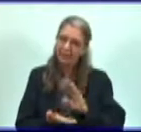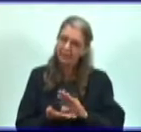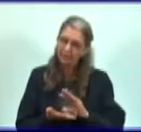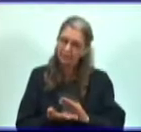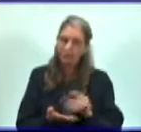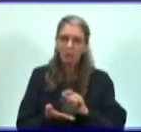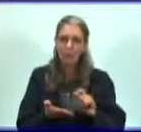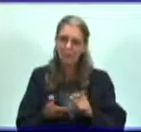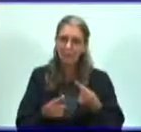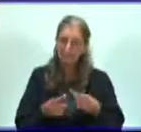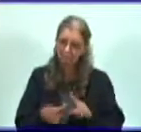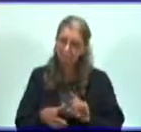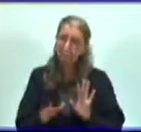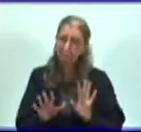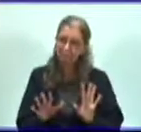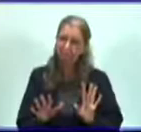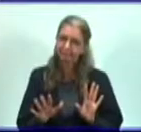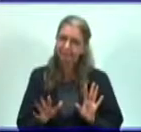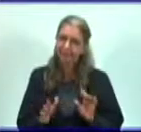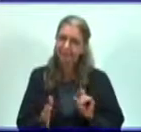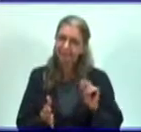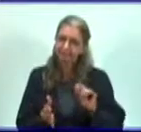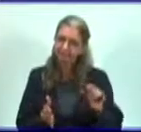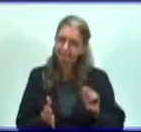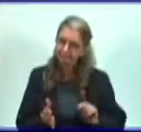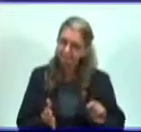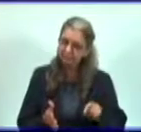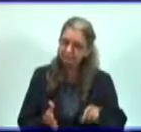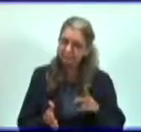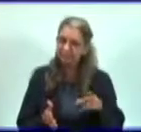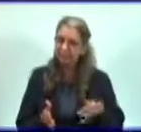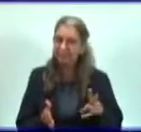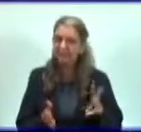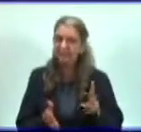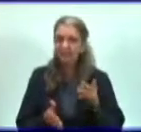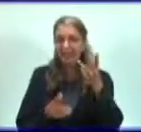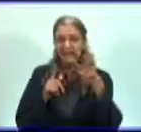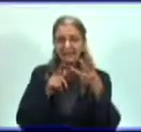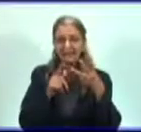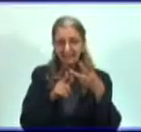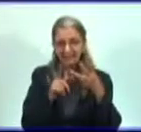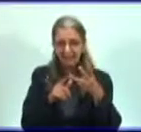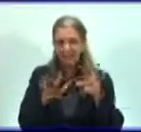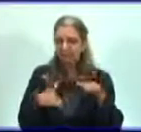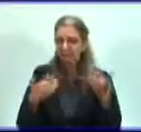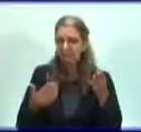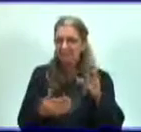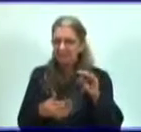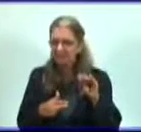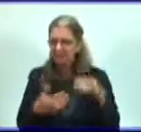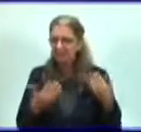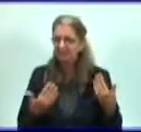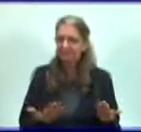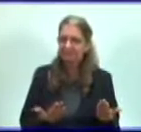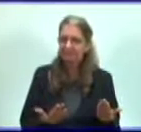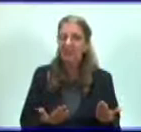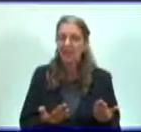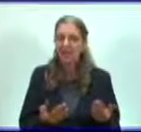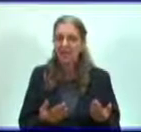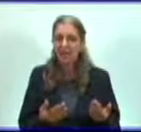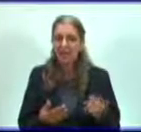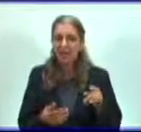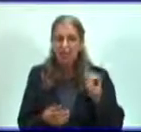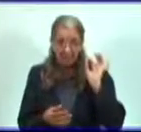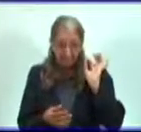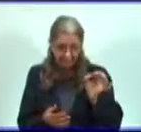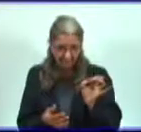identificar, marcar de manera correcta. Continuamos con la tercera actividad. Continuamos en la misma